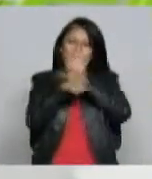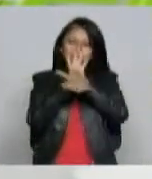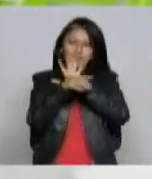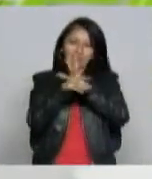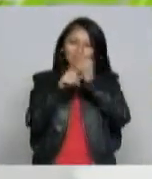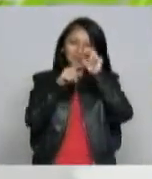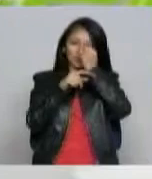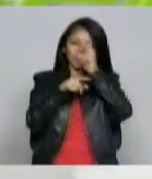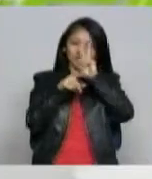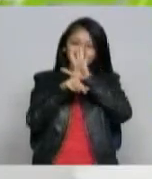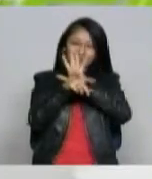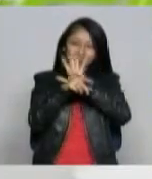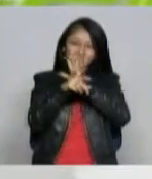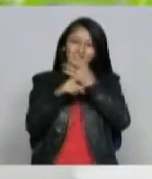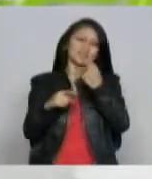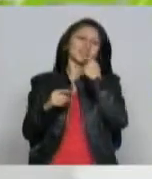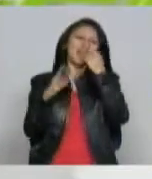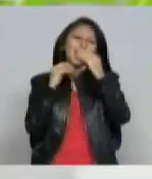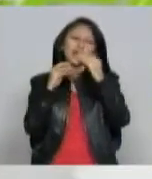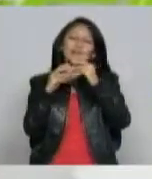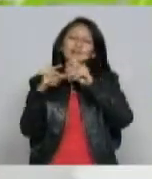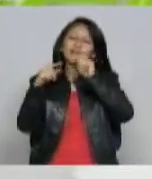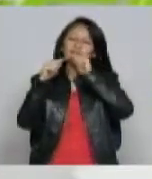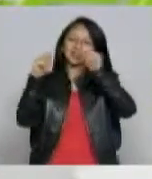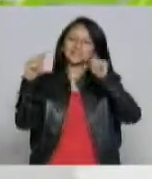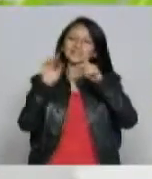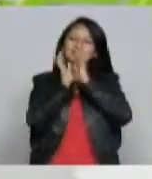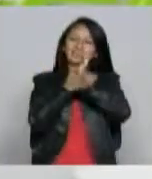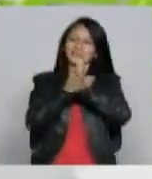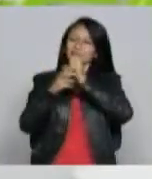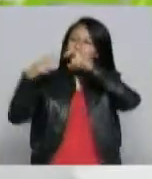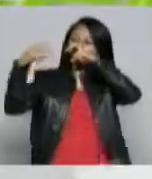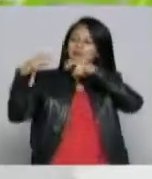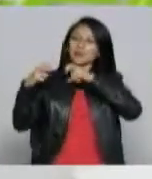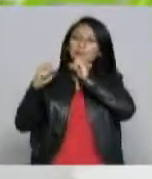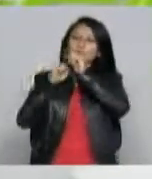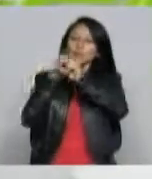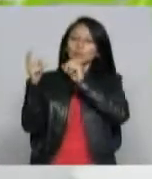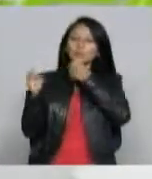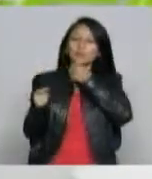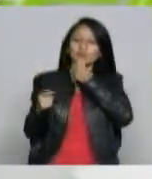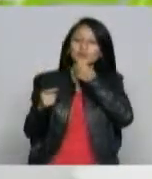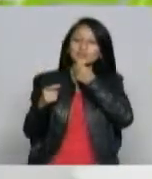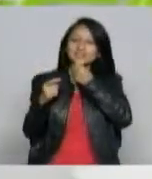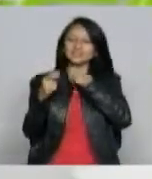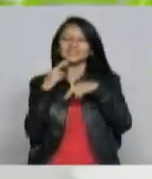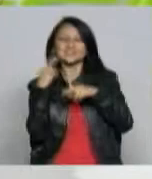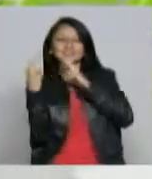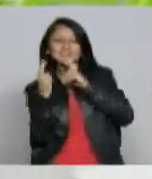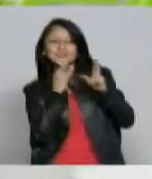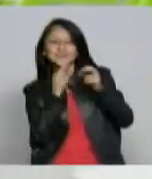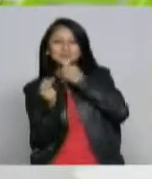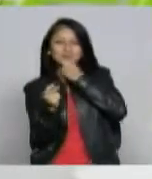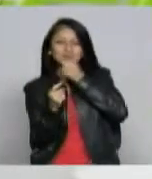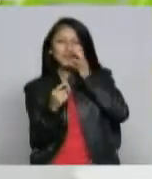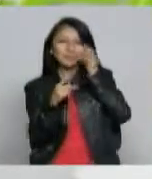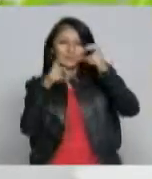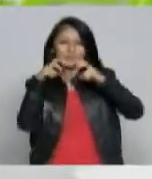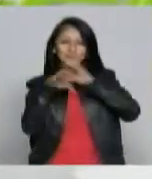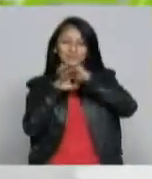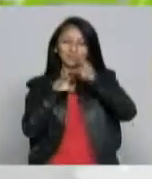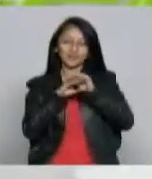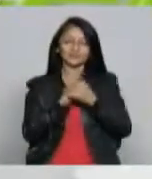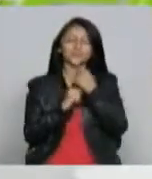Sala de Prensa surge a una necesidad que logramos detectar muy muy temprano en esta gerencia del